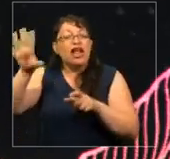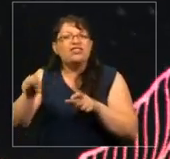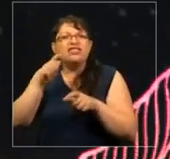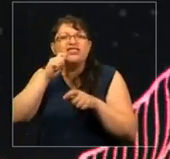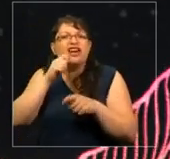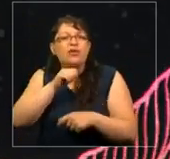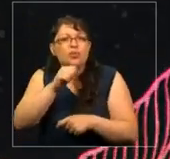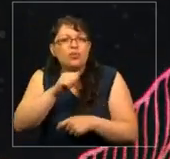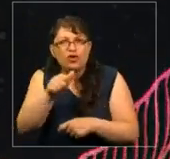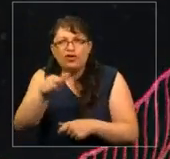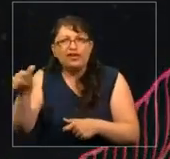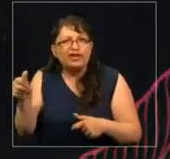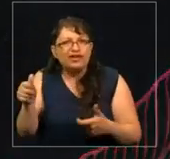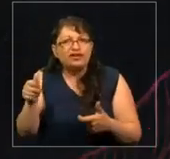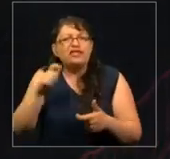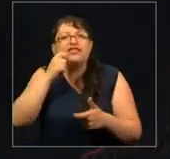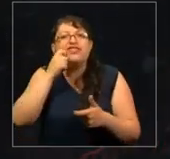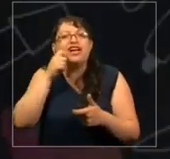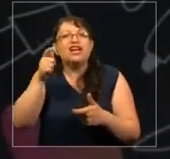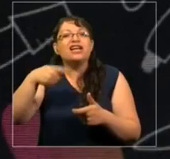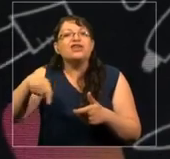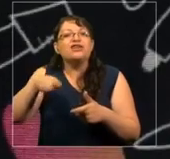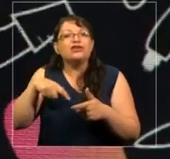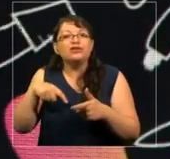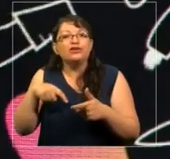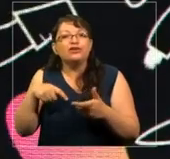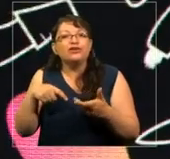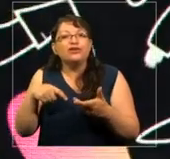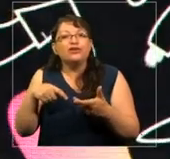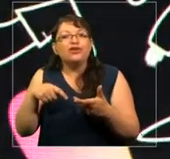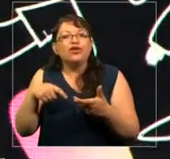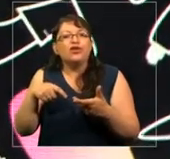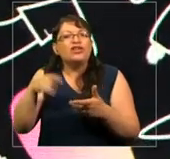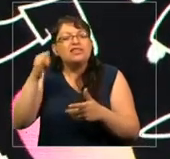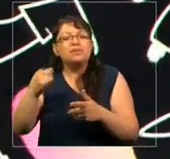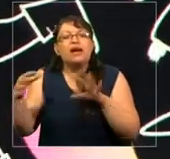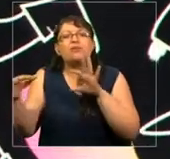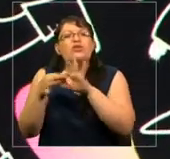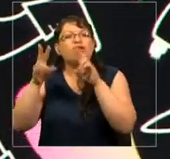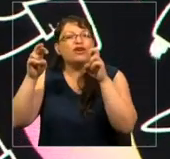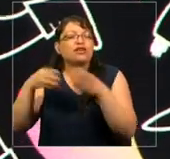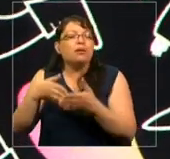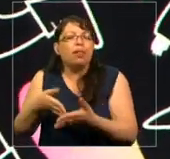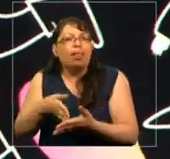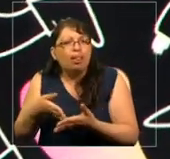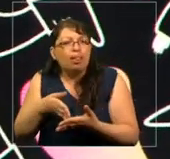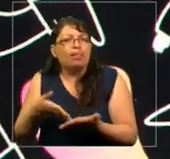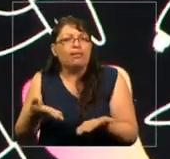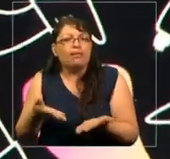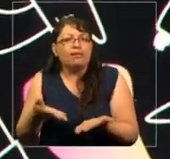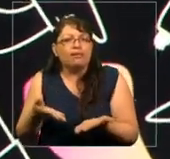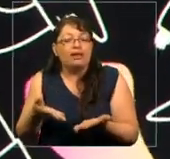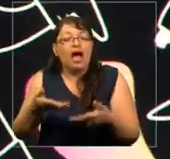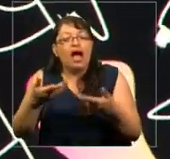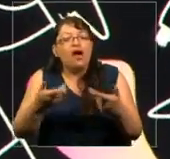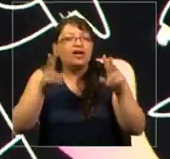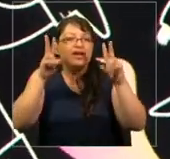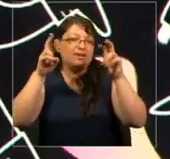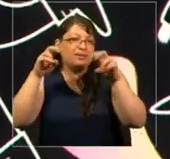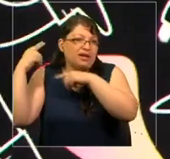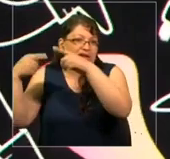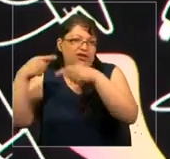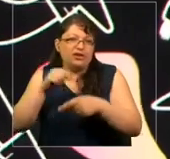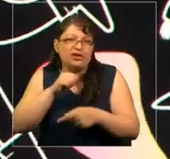africano era definirse simplemente por deprivación. Y ahora la historia de la pobreza en